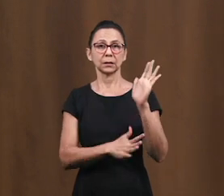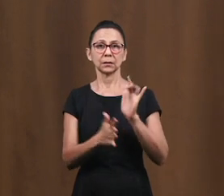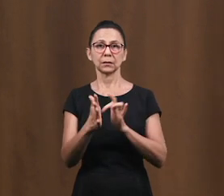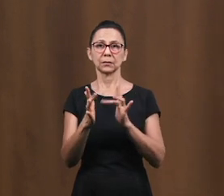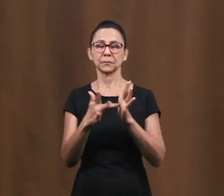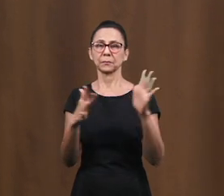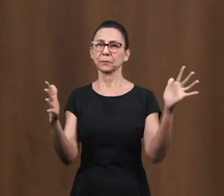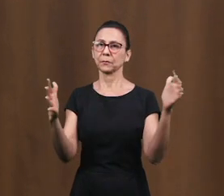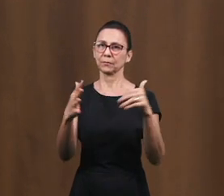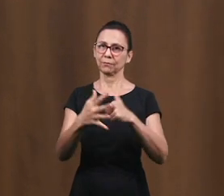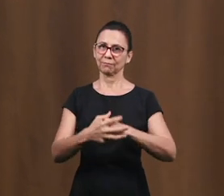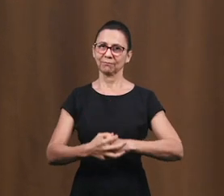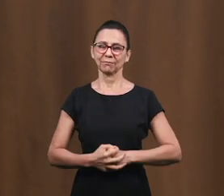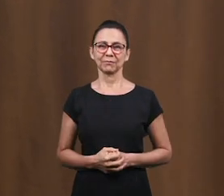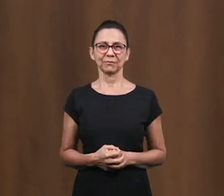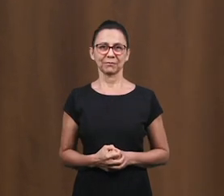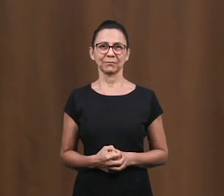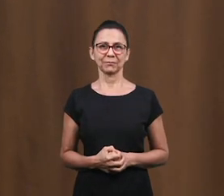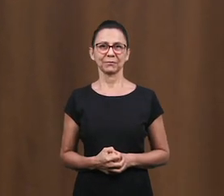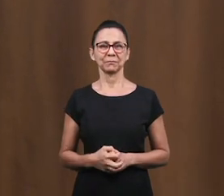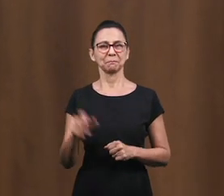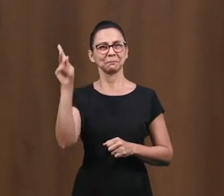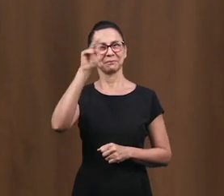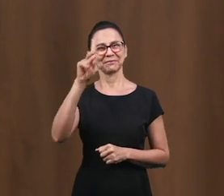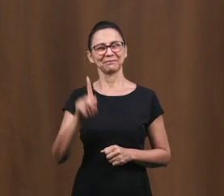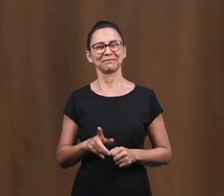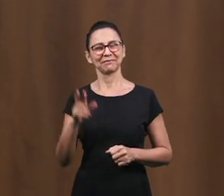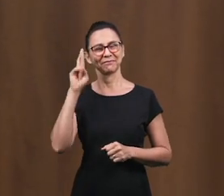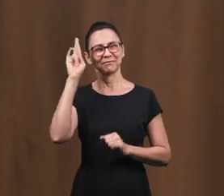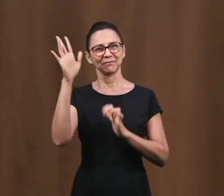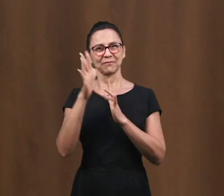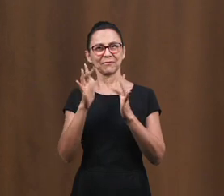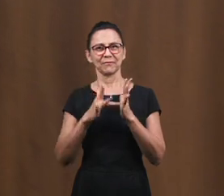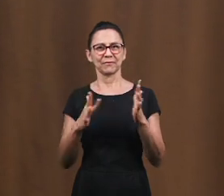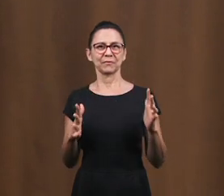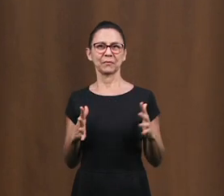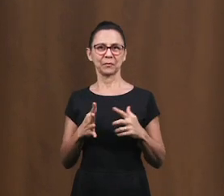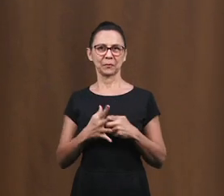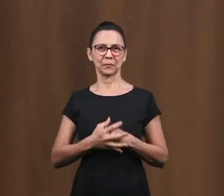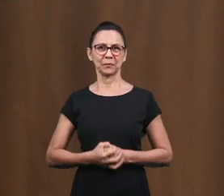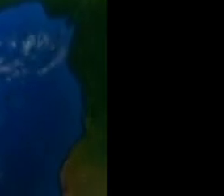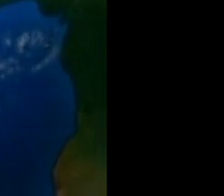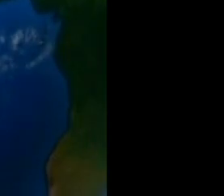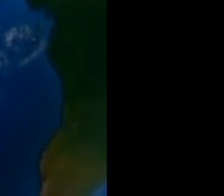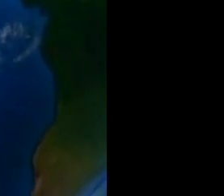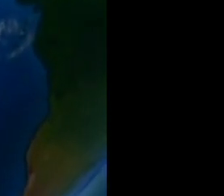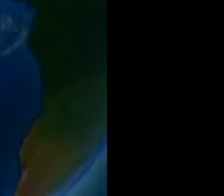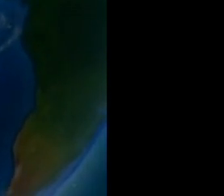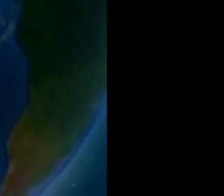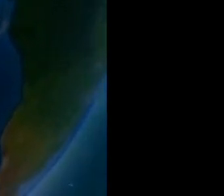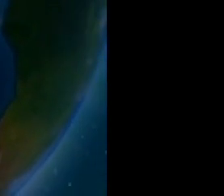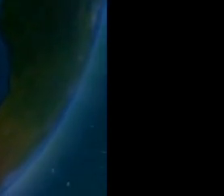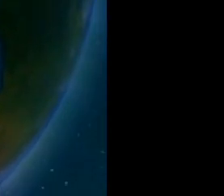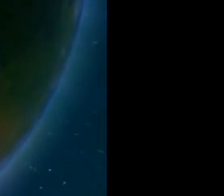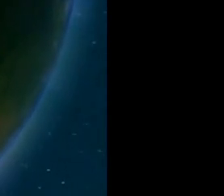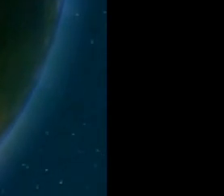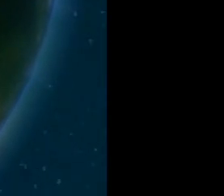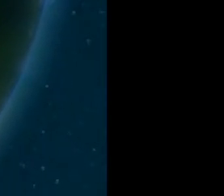la sangre en nombre de Jesús Amén La paz del Señor Jesús Amén